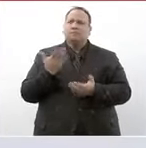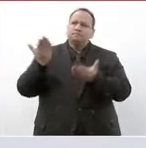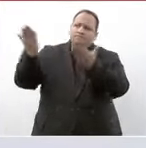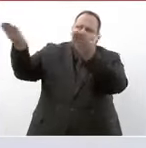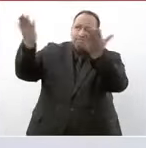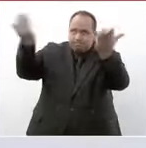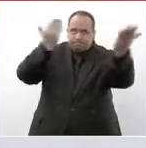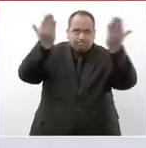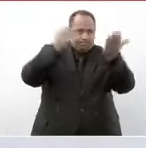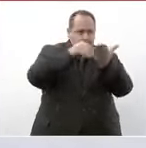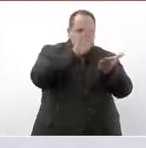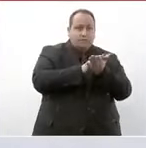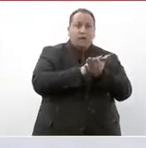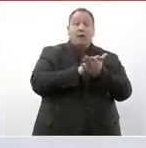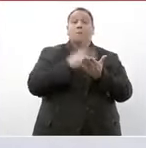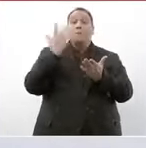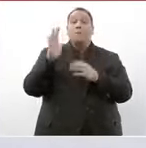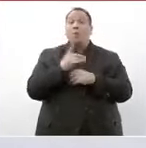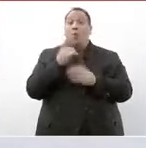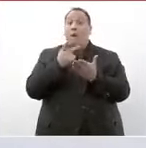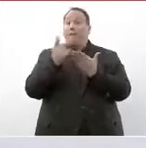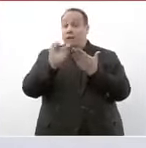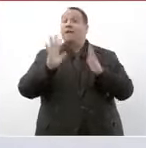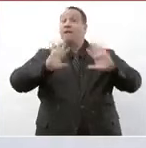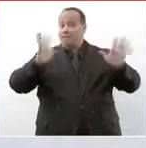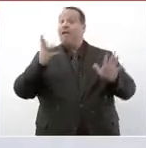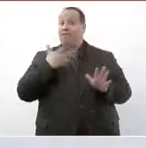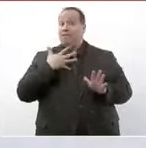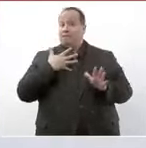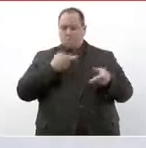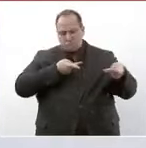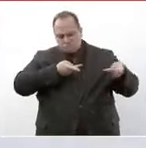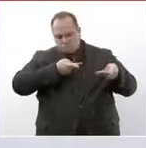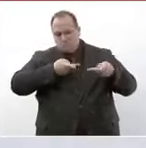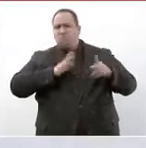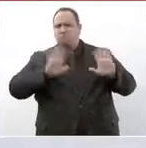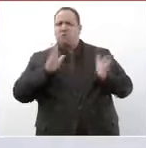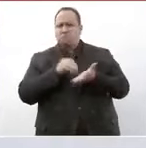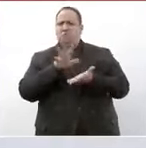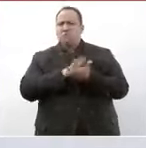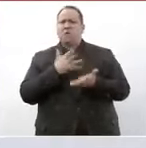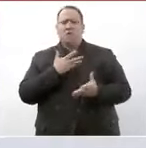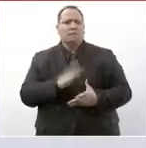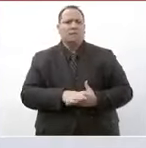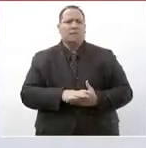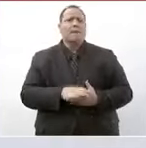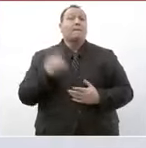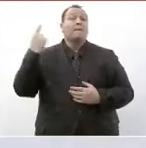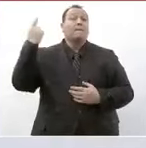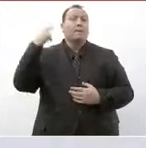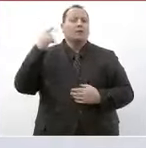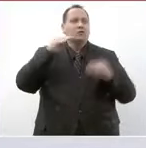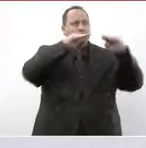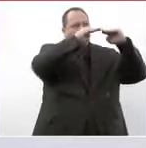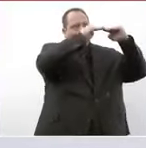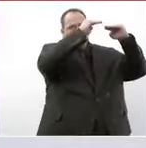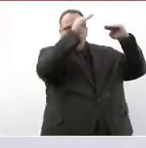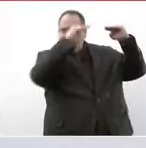ya esa obra porque se cuenta con el proyecto ejecutivo para hacer